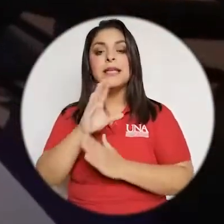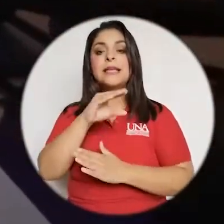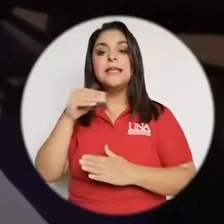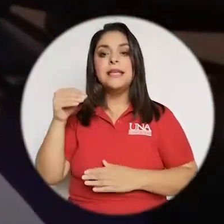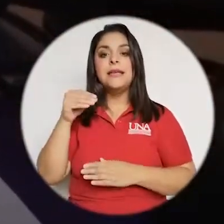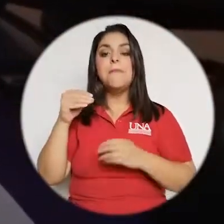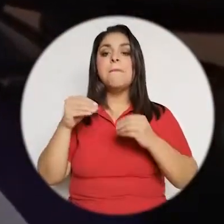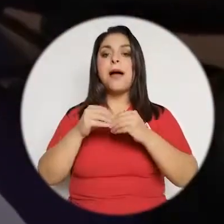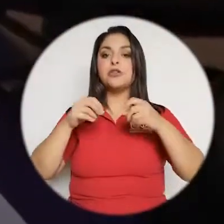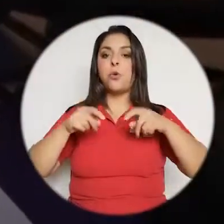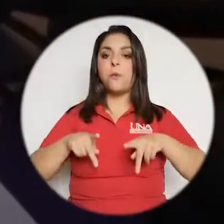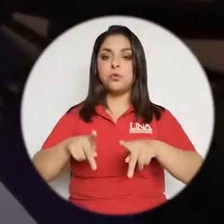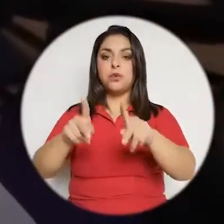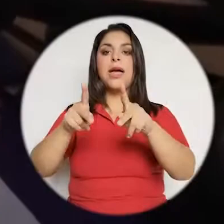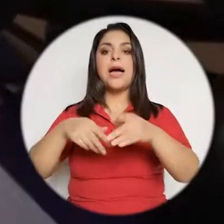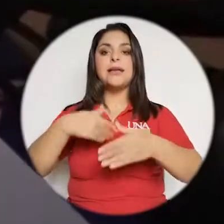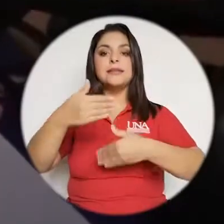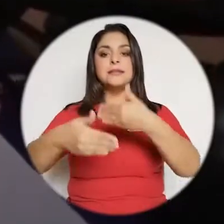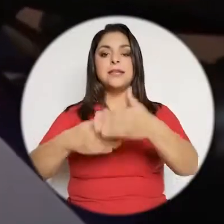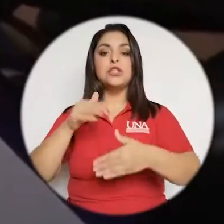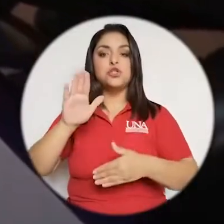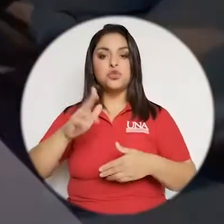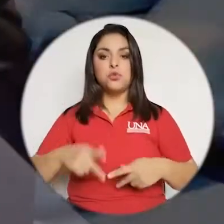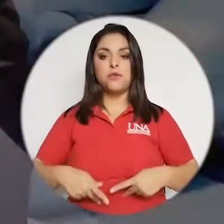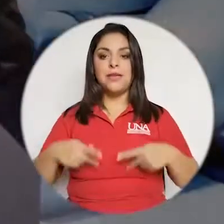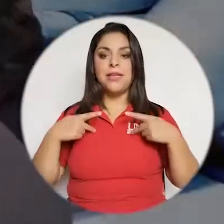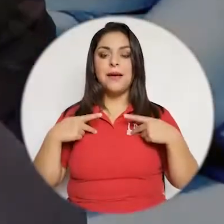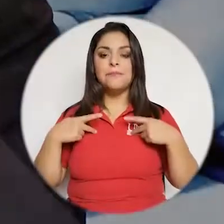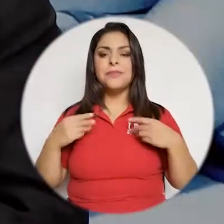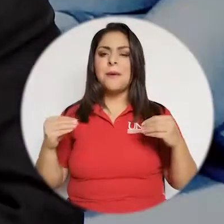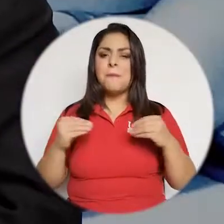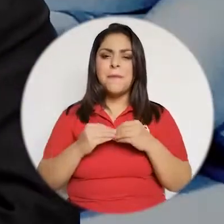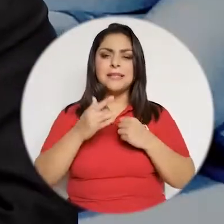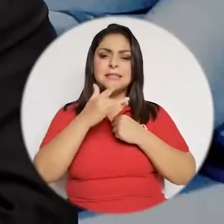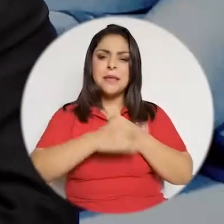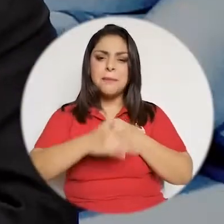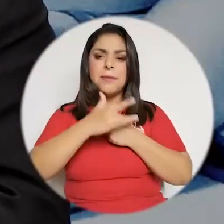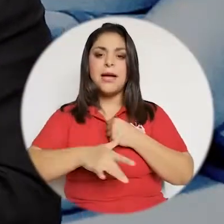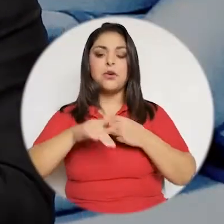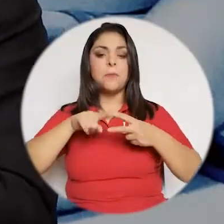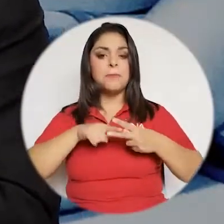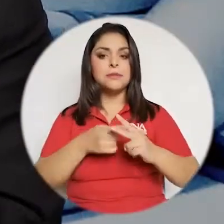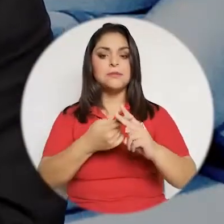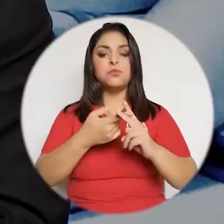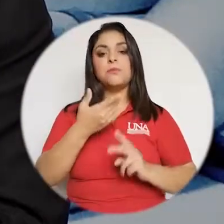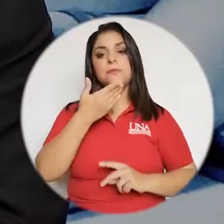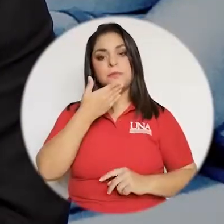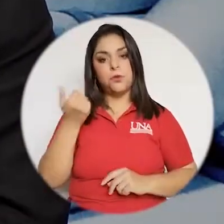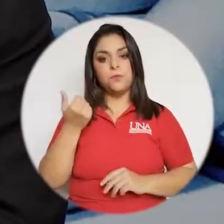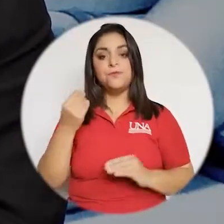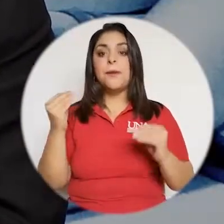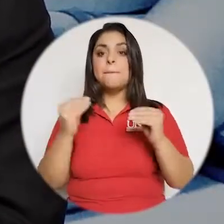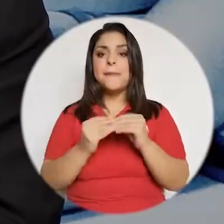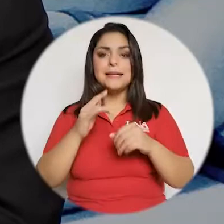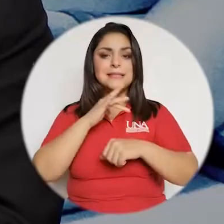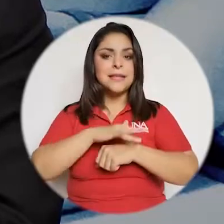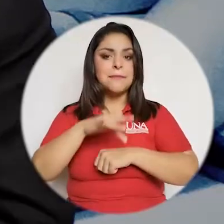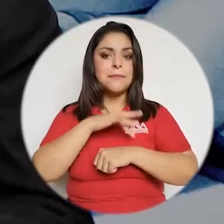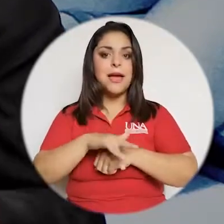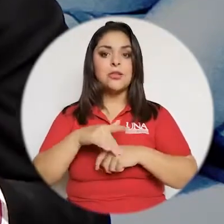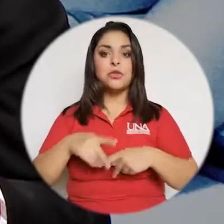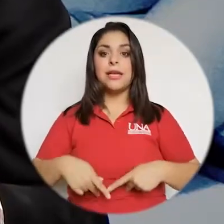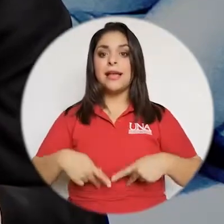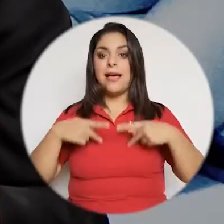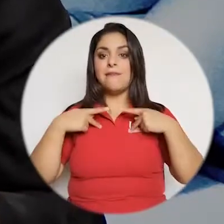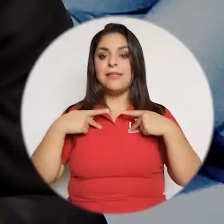una mayor demanda cognitiva y, en consecuencia, mejores oportunidades a través de su vida. Entre más temprano empecemos, mejor.